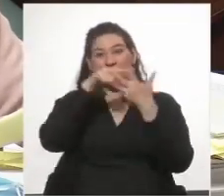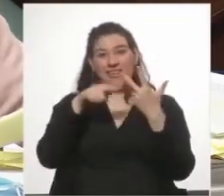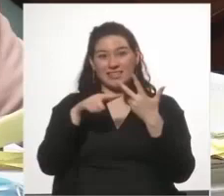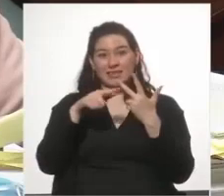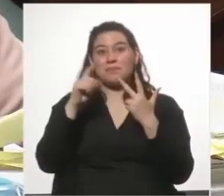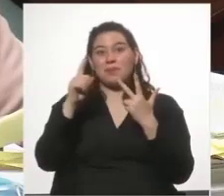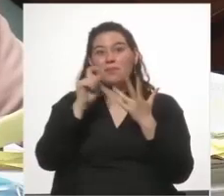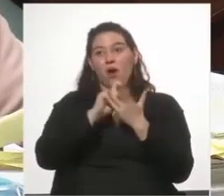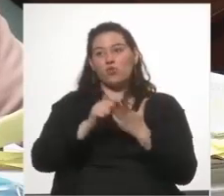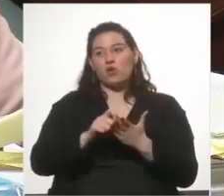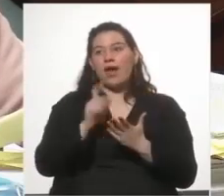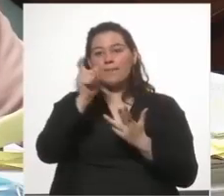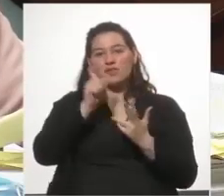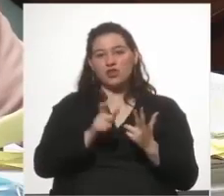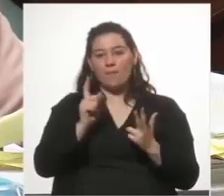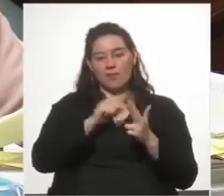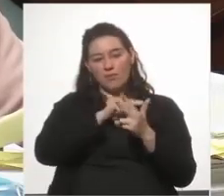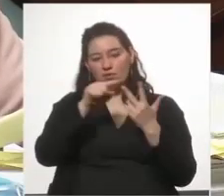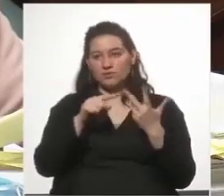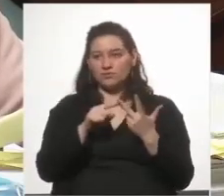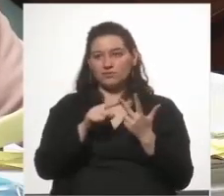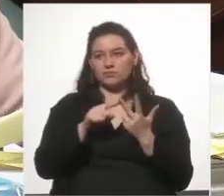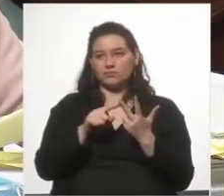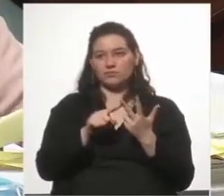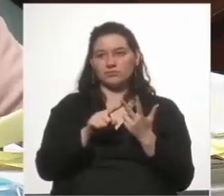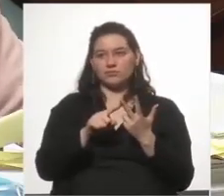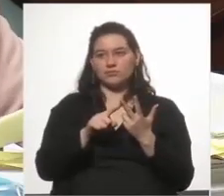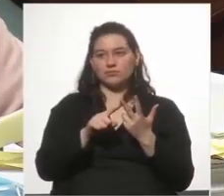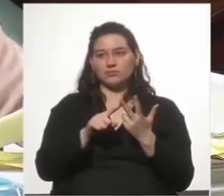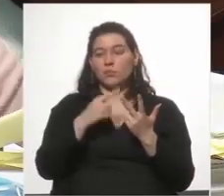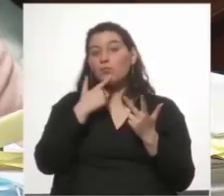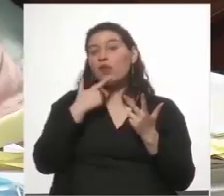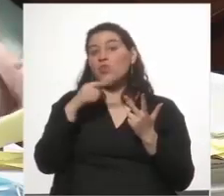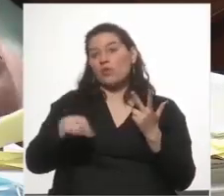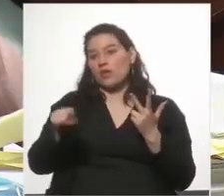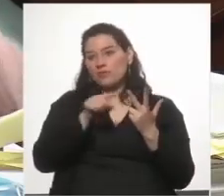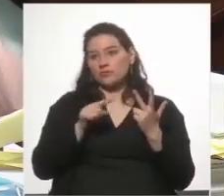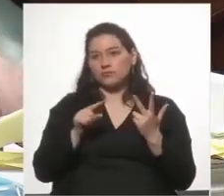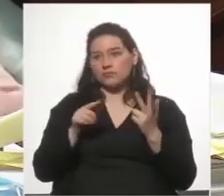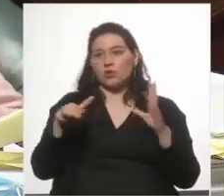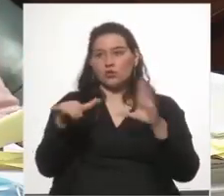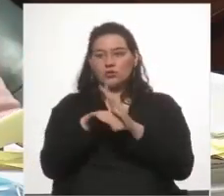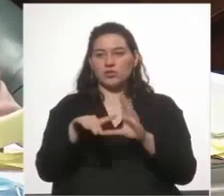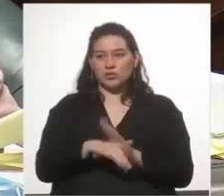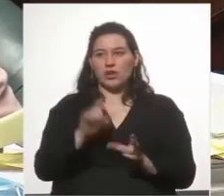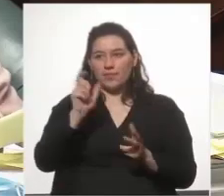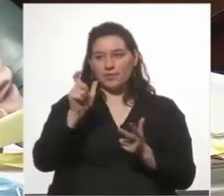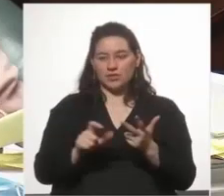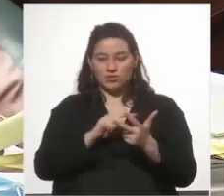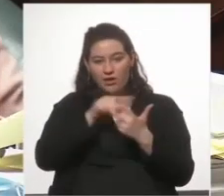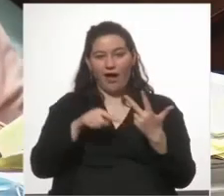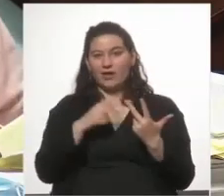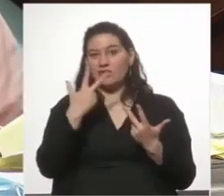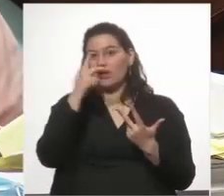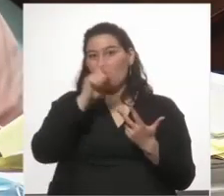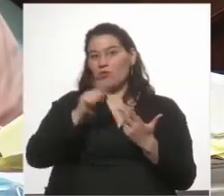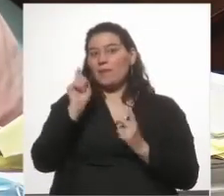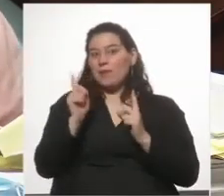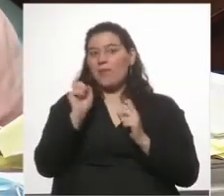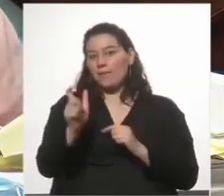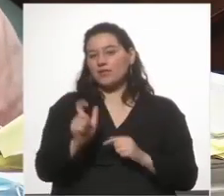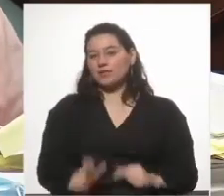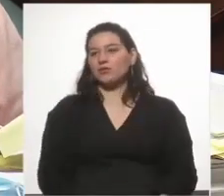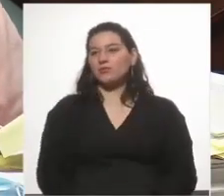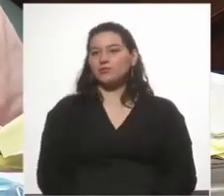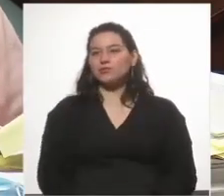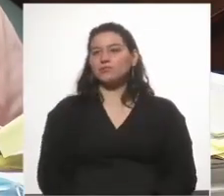hay tres, hay tres Jiménez de Arechaga, por las dudas, porque como coinciden los apellidos, hay tres. El